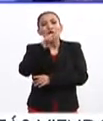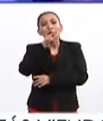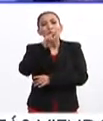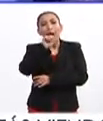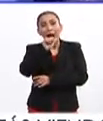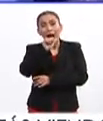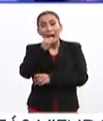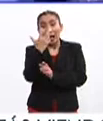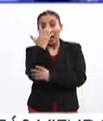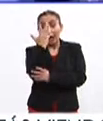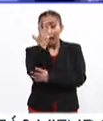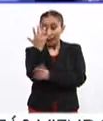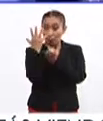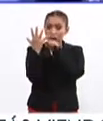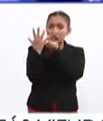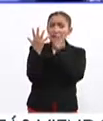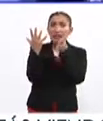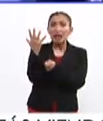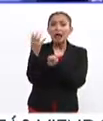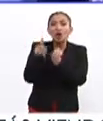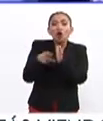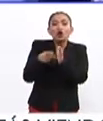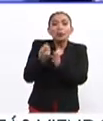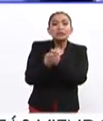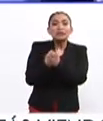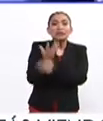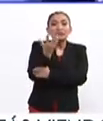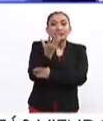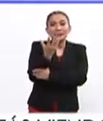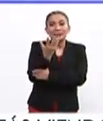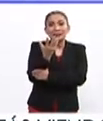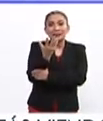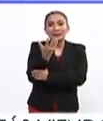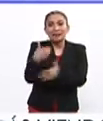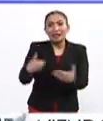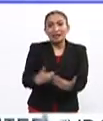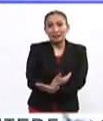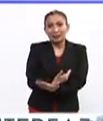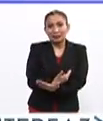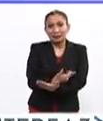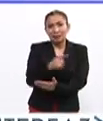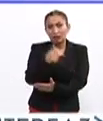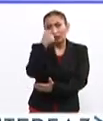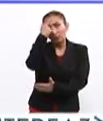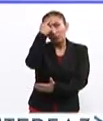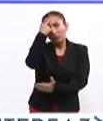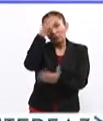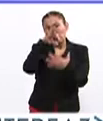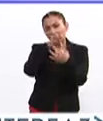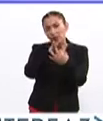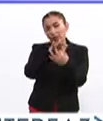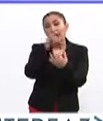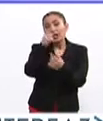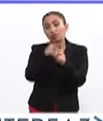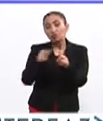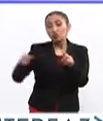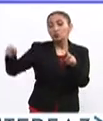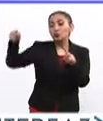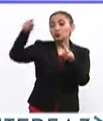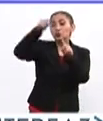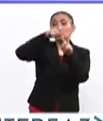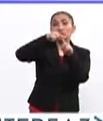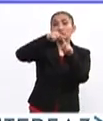Un árbol significa renacer y silvícolamente significa un ciclo